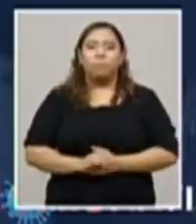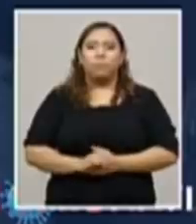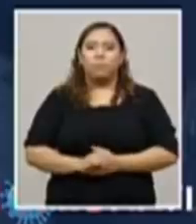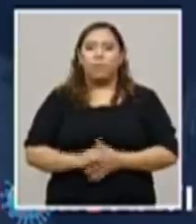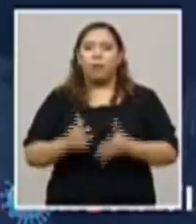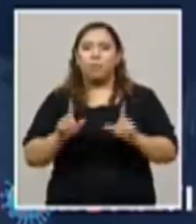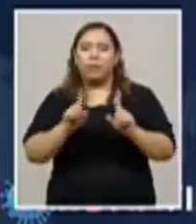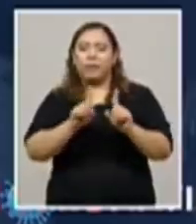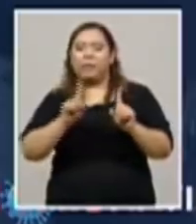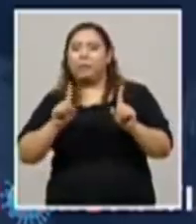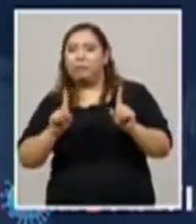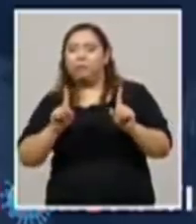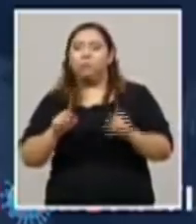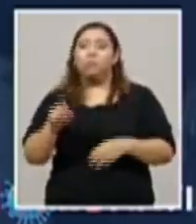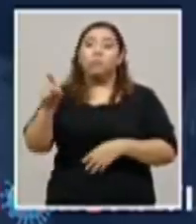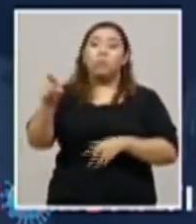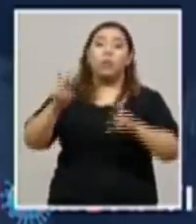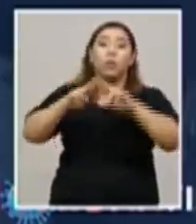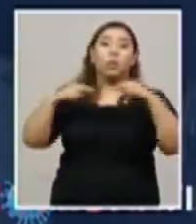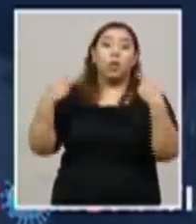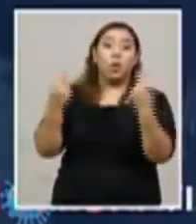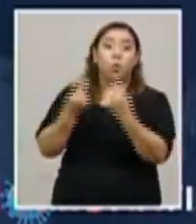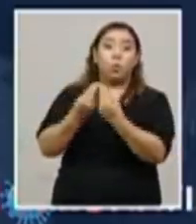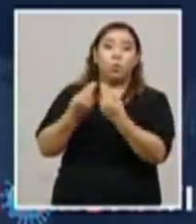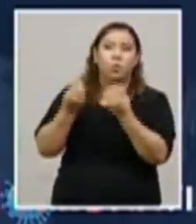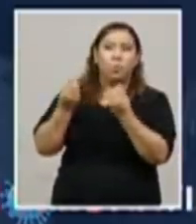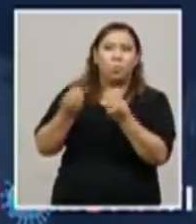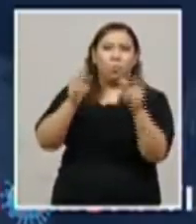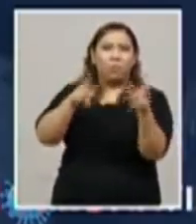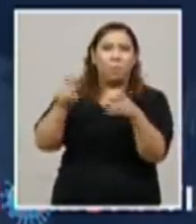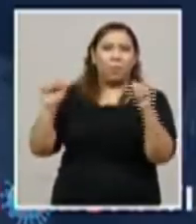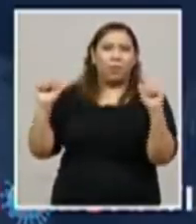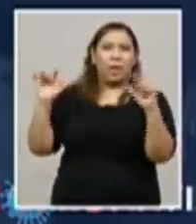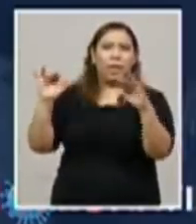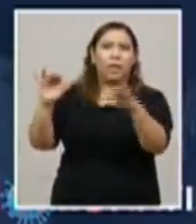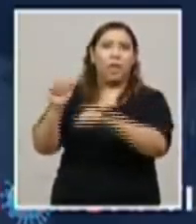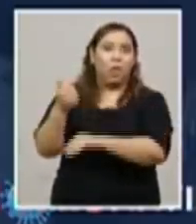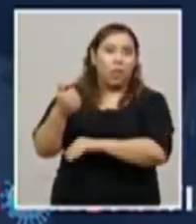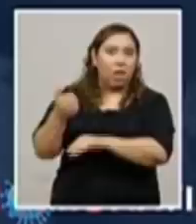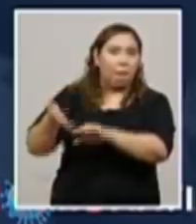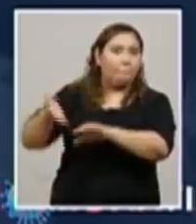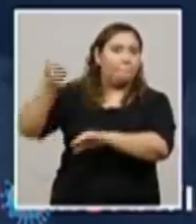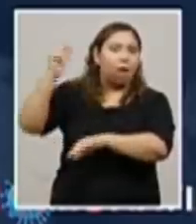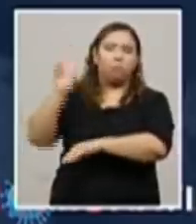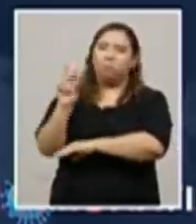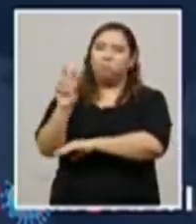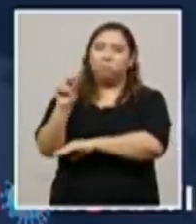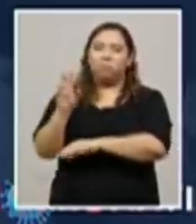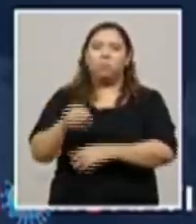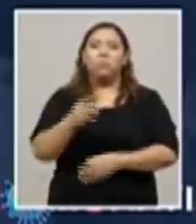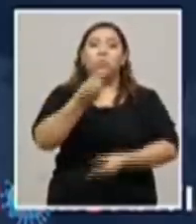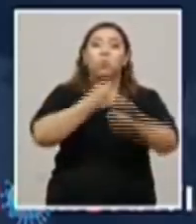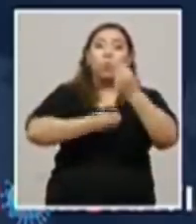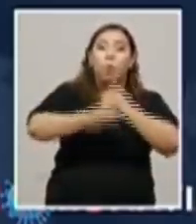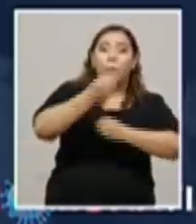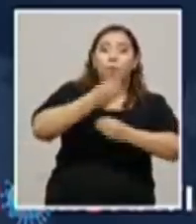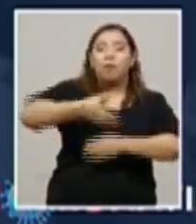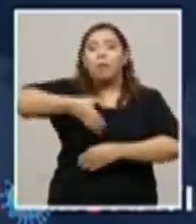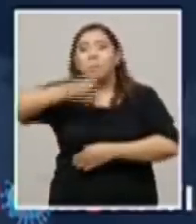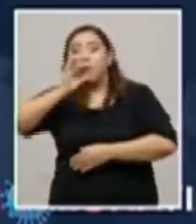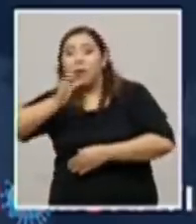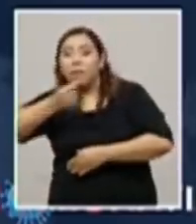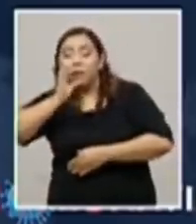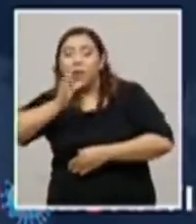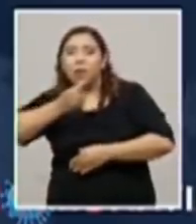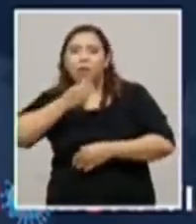persona. No asista a reuniones donde hayan más de 10 personas. Por favor, no comparta sus alimentos. No comparta sus bebidas.